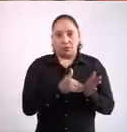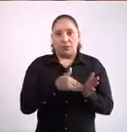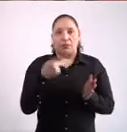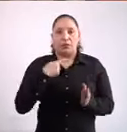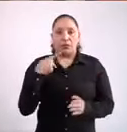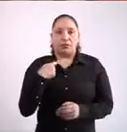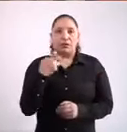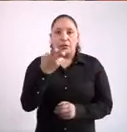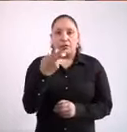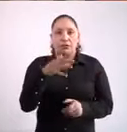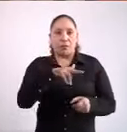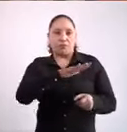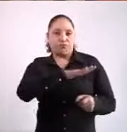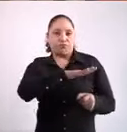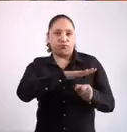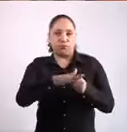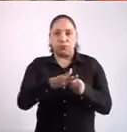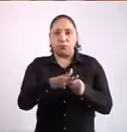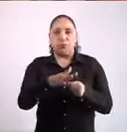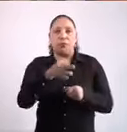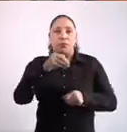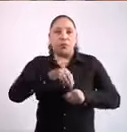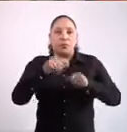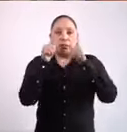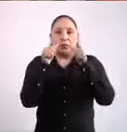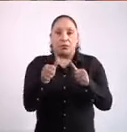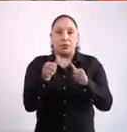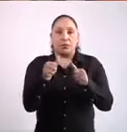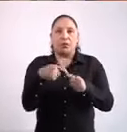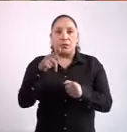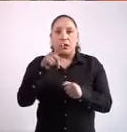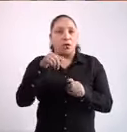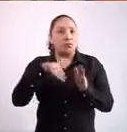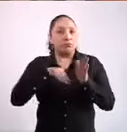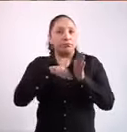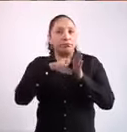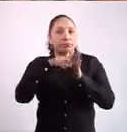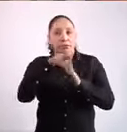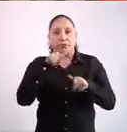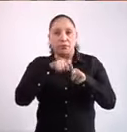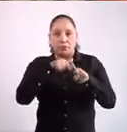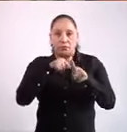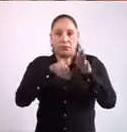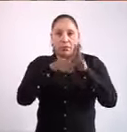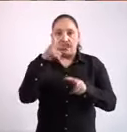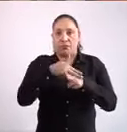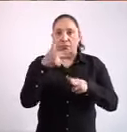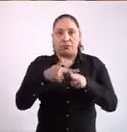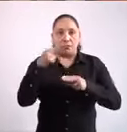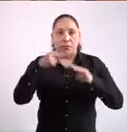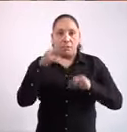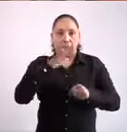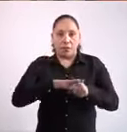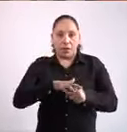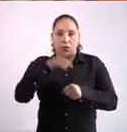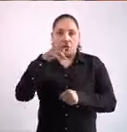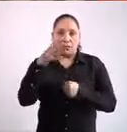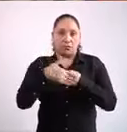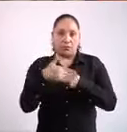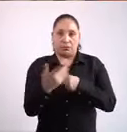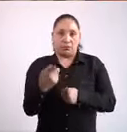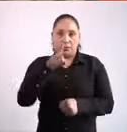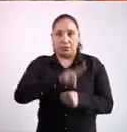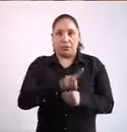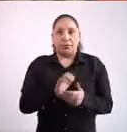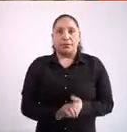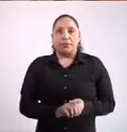lo cual hubiera rebasado la capacidad de atención, pero además seguiría creciendo hasta niveles cada vez mayores en los